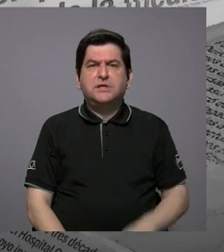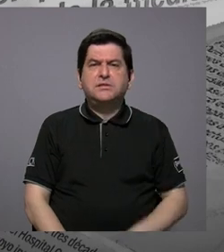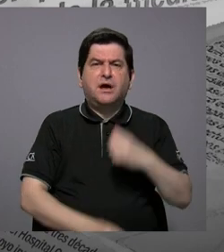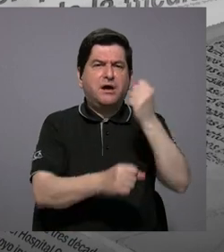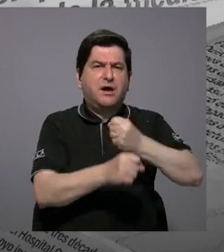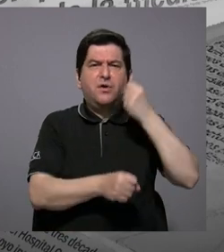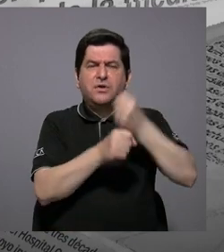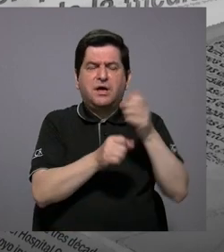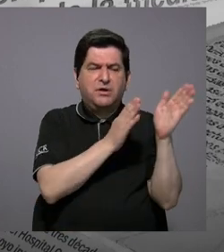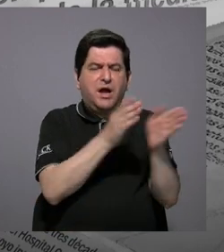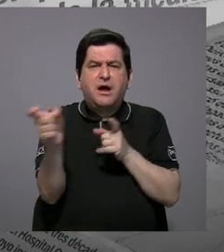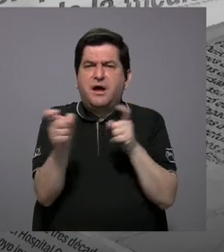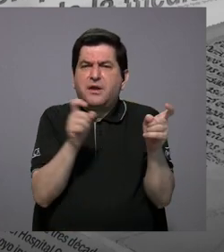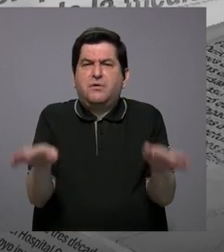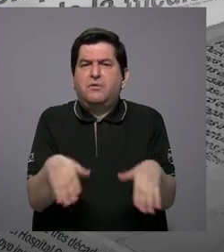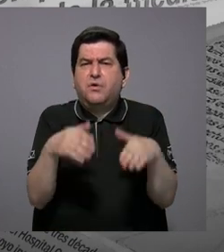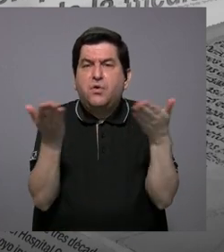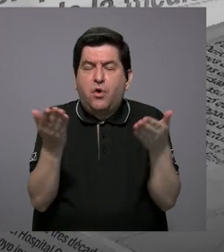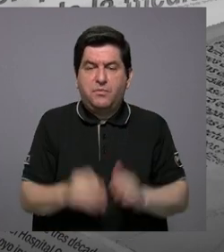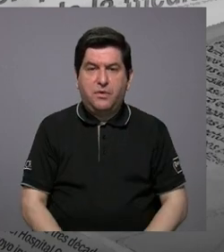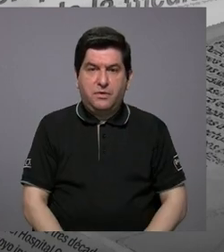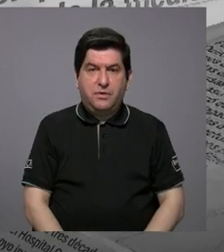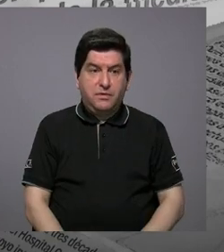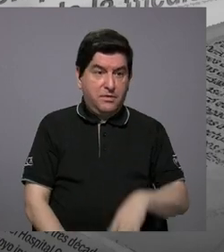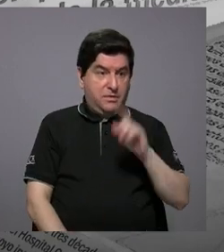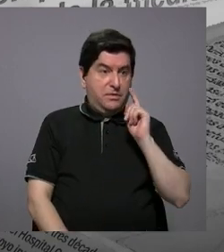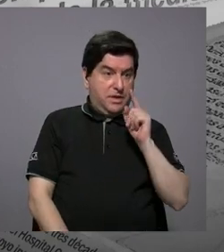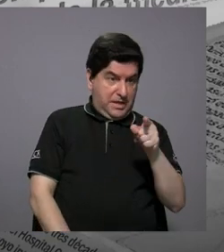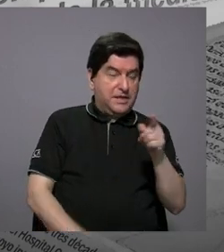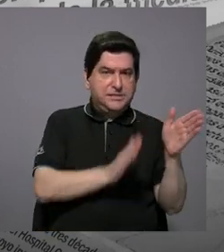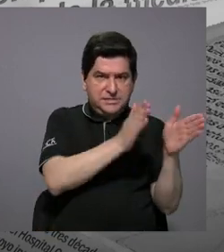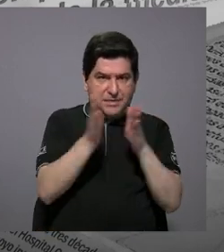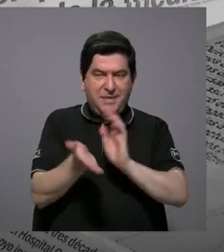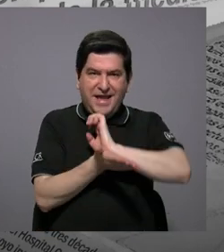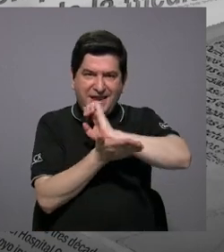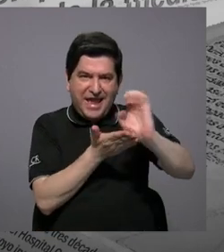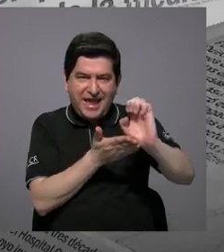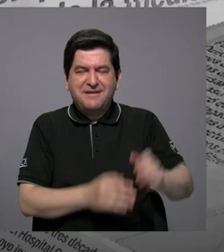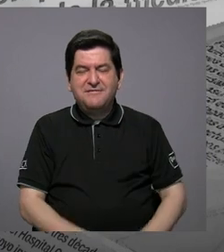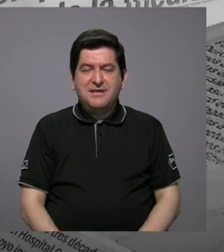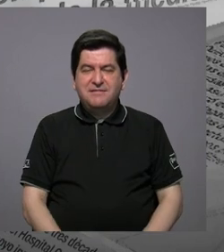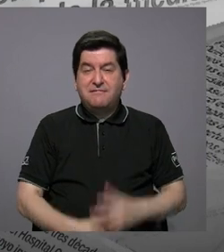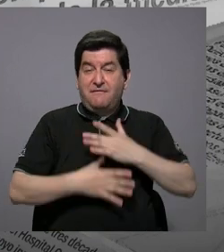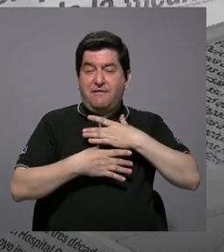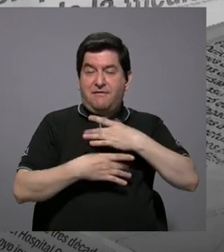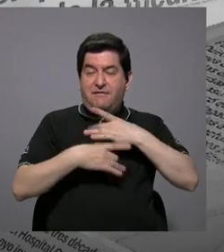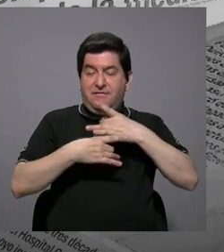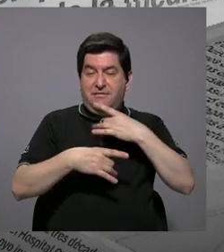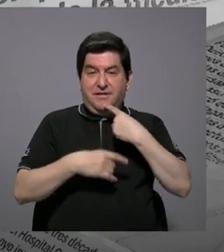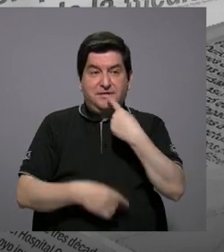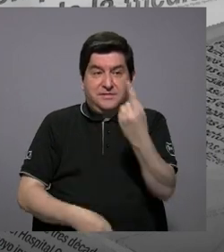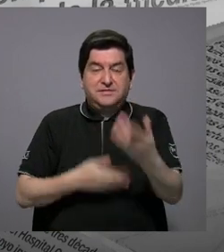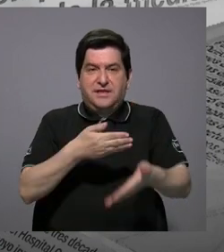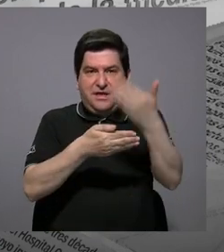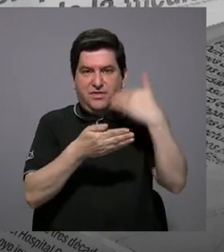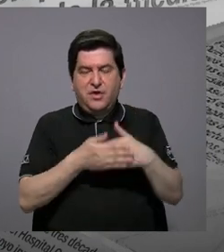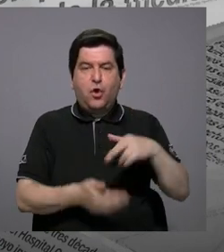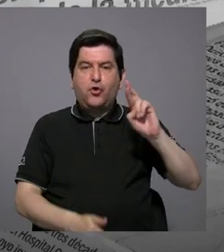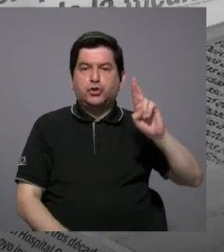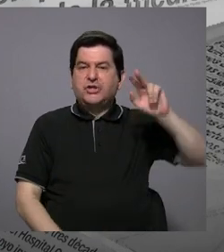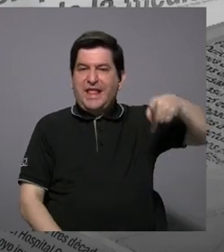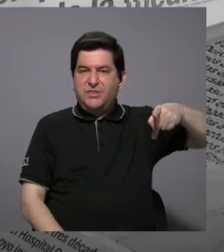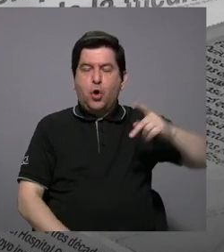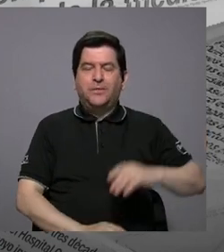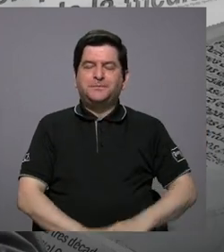trabajarse un plan regulador para que efectivamente evite esas tentaciones que nos ha mencionado don